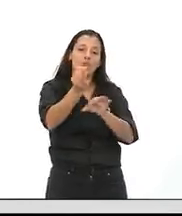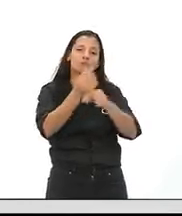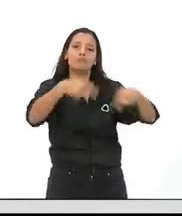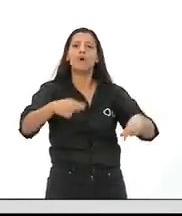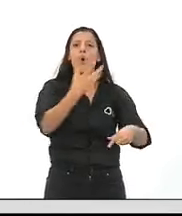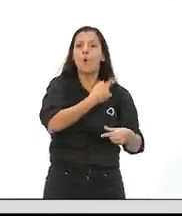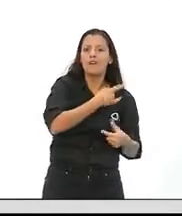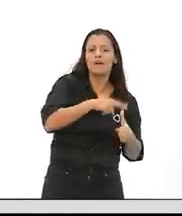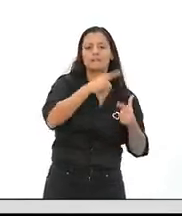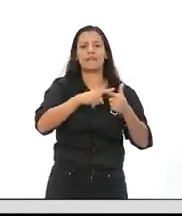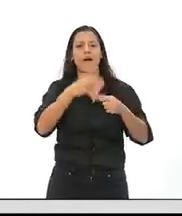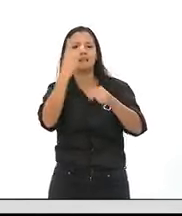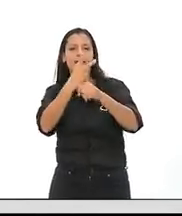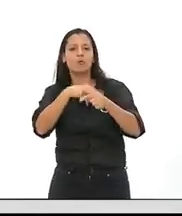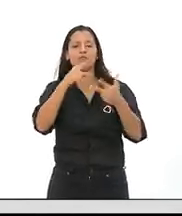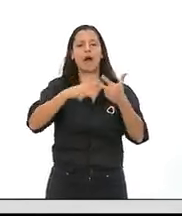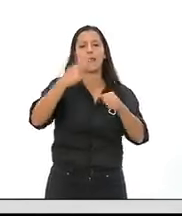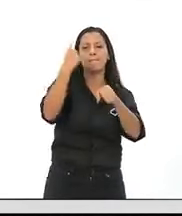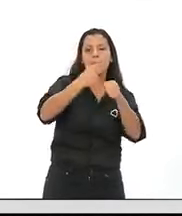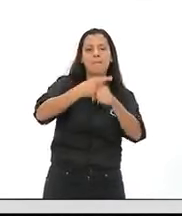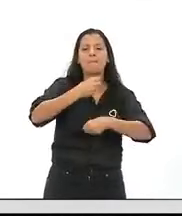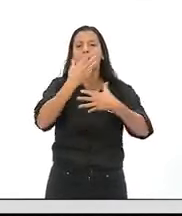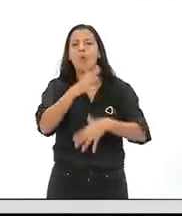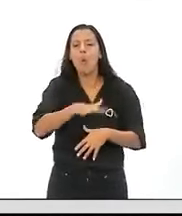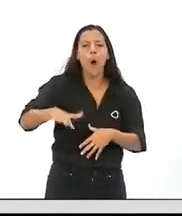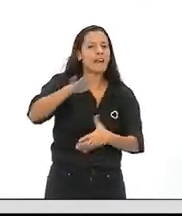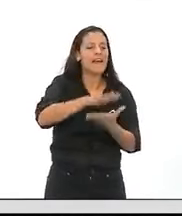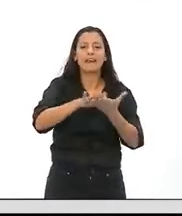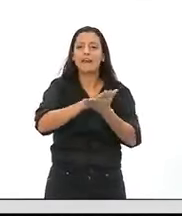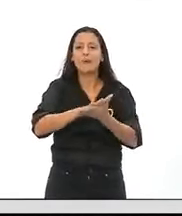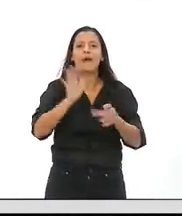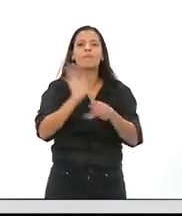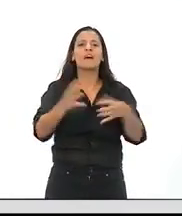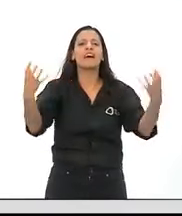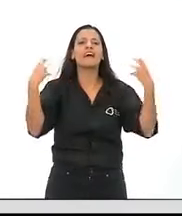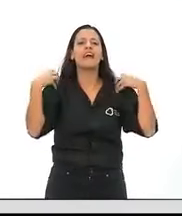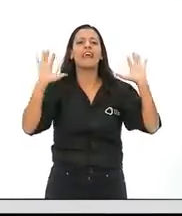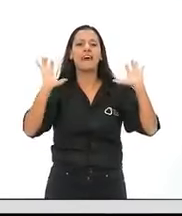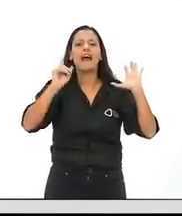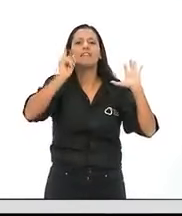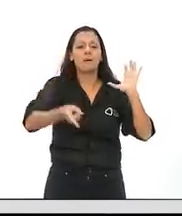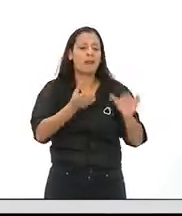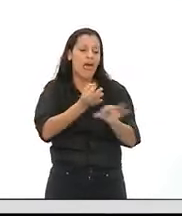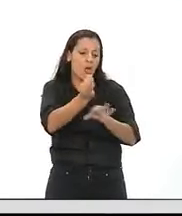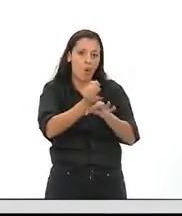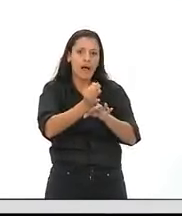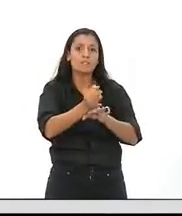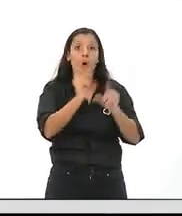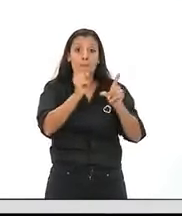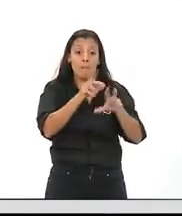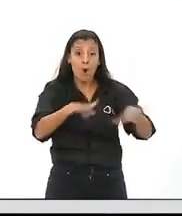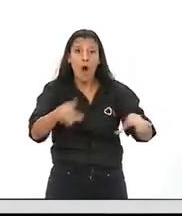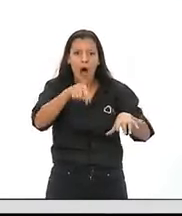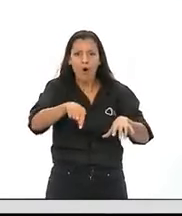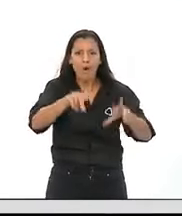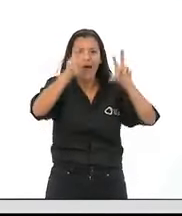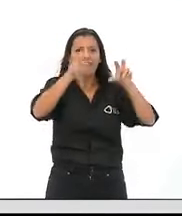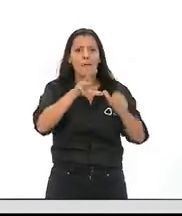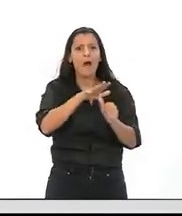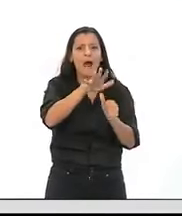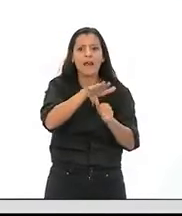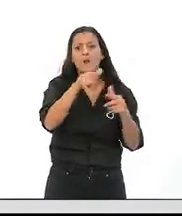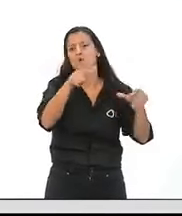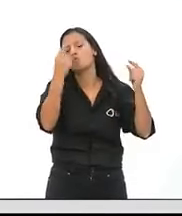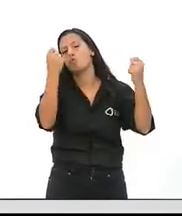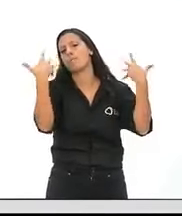universidades, en la secundaria, en la primaria, en la educación inicial, como se está haciendo con la cuestión de género, muy importante.